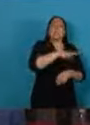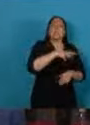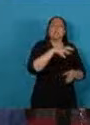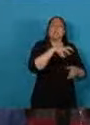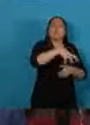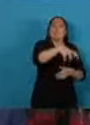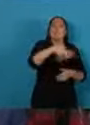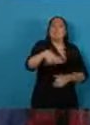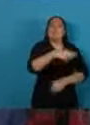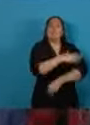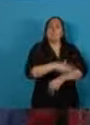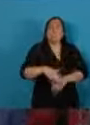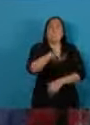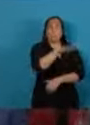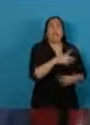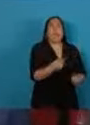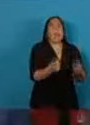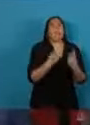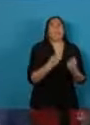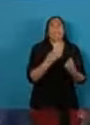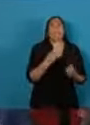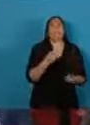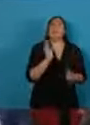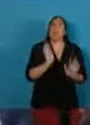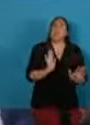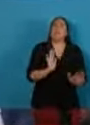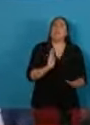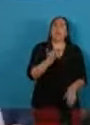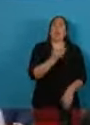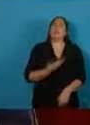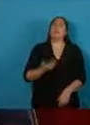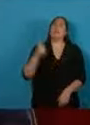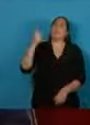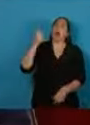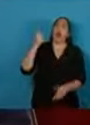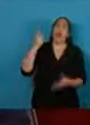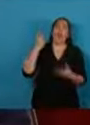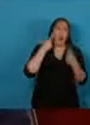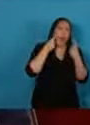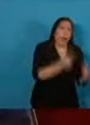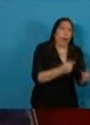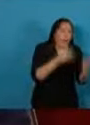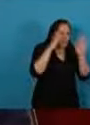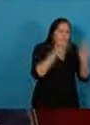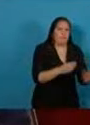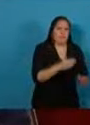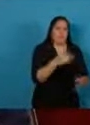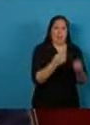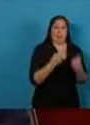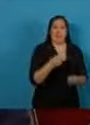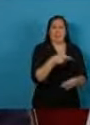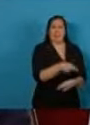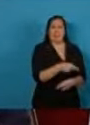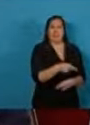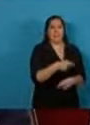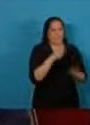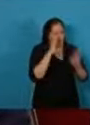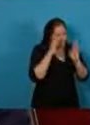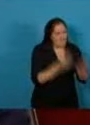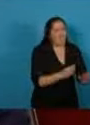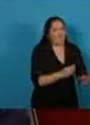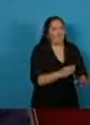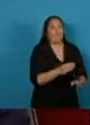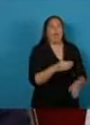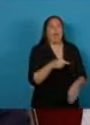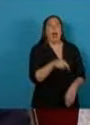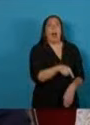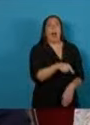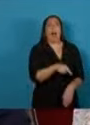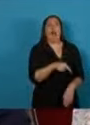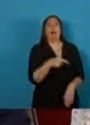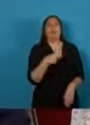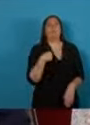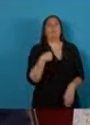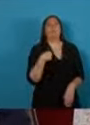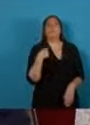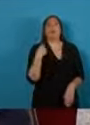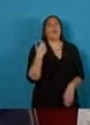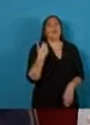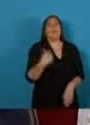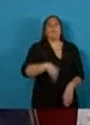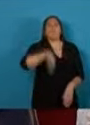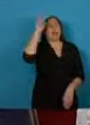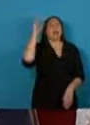Estado que ya no pueden esperar más nada de esto será posible si no valorizamos lo más